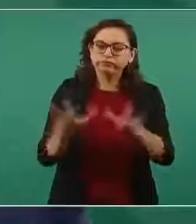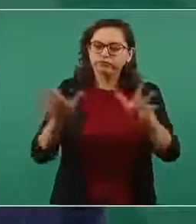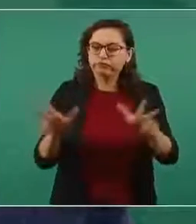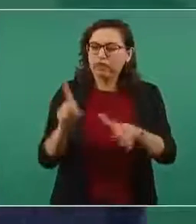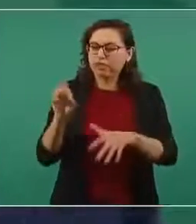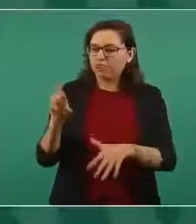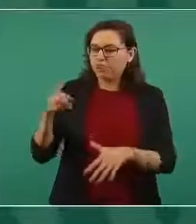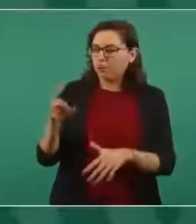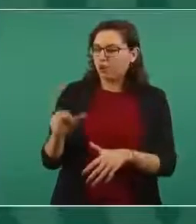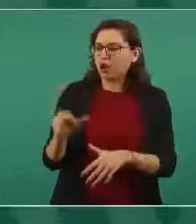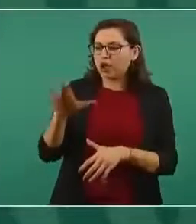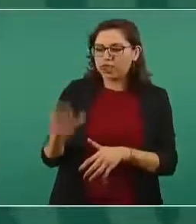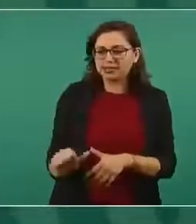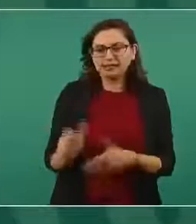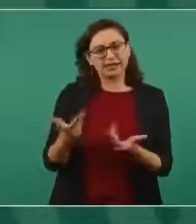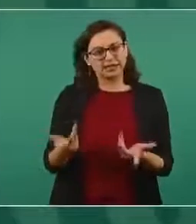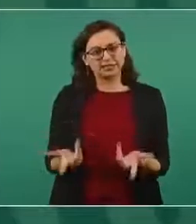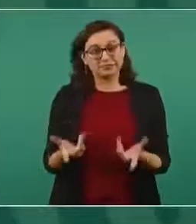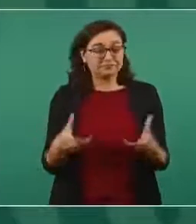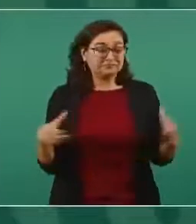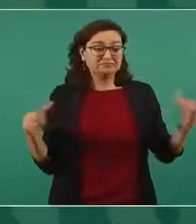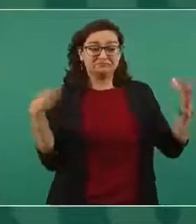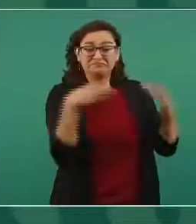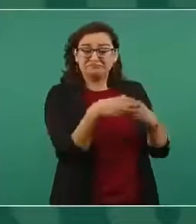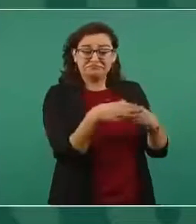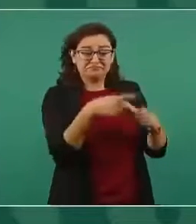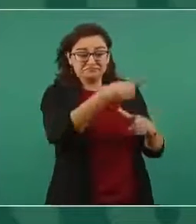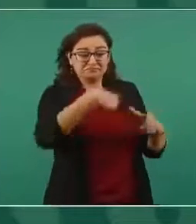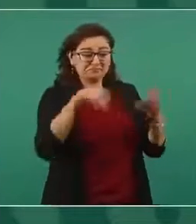conservadores son así.